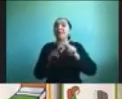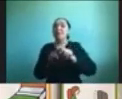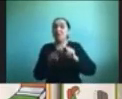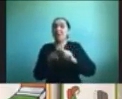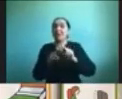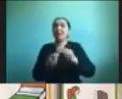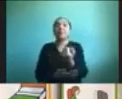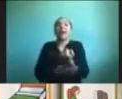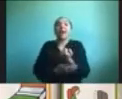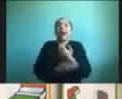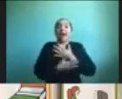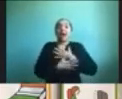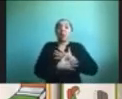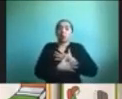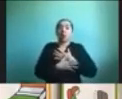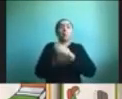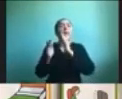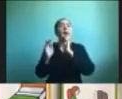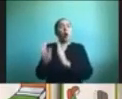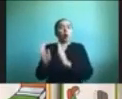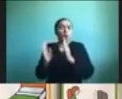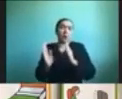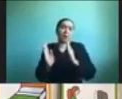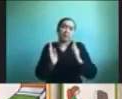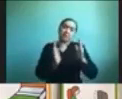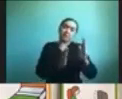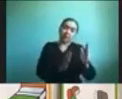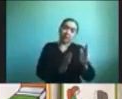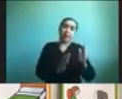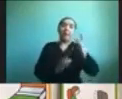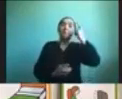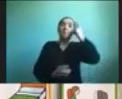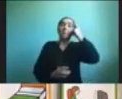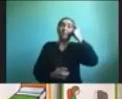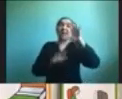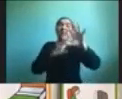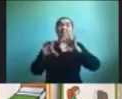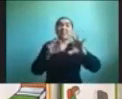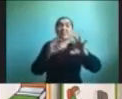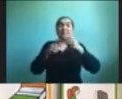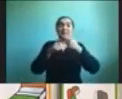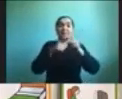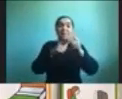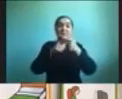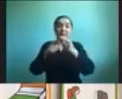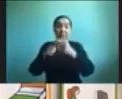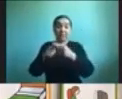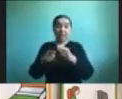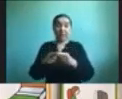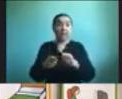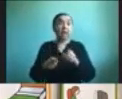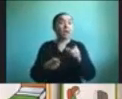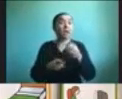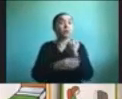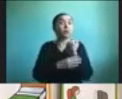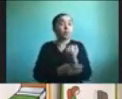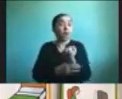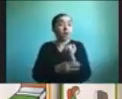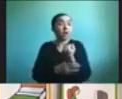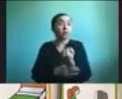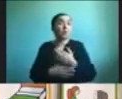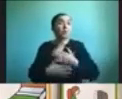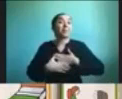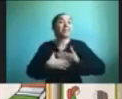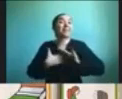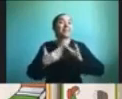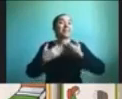para organizarnos y pensar en distintas actividades lo que también sirve para sentirnos más seguros